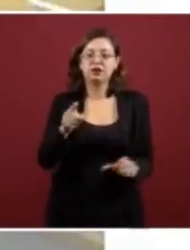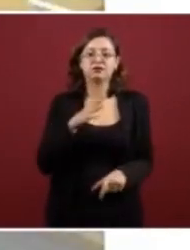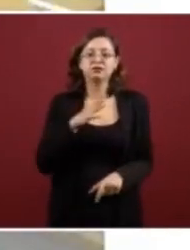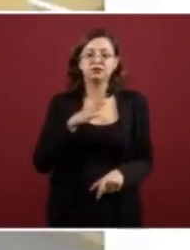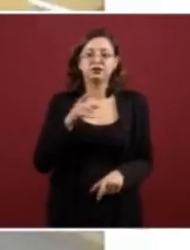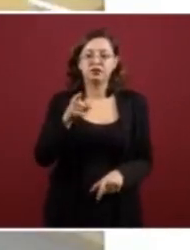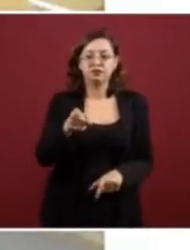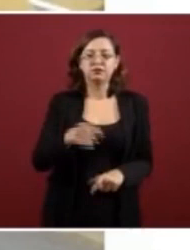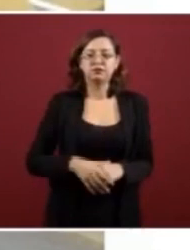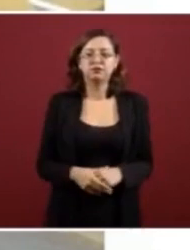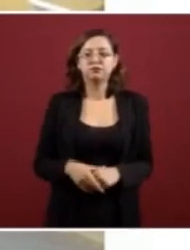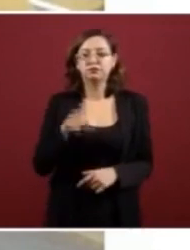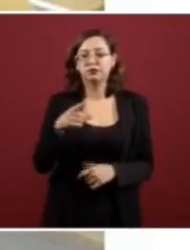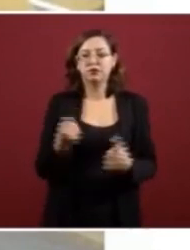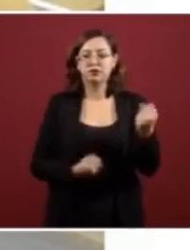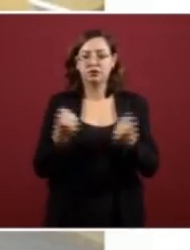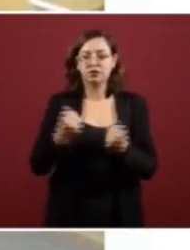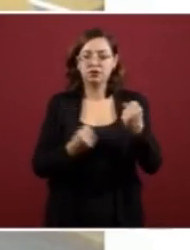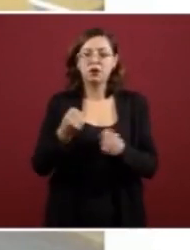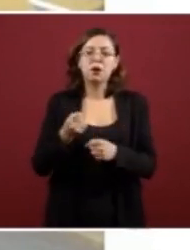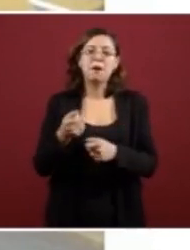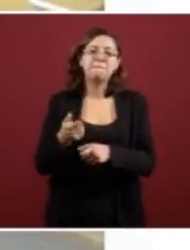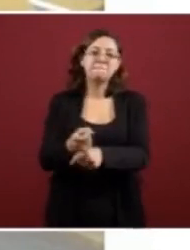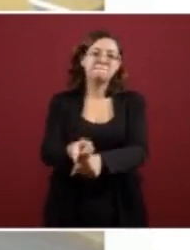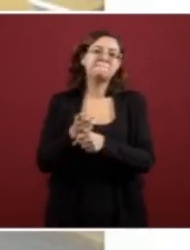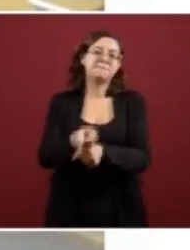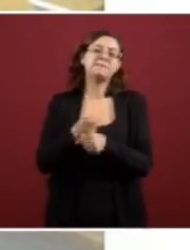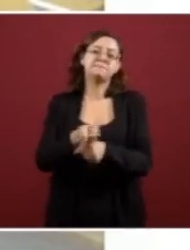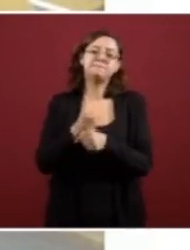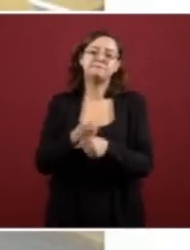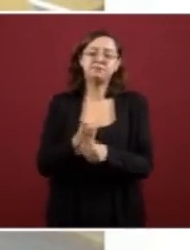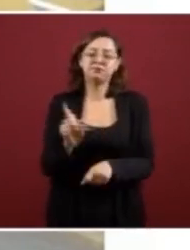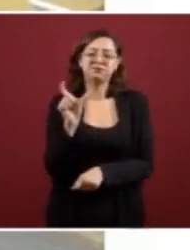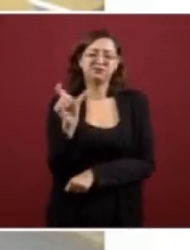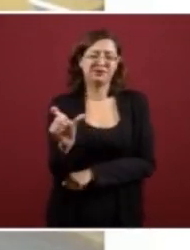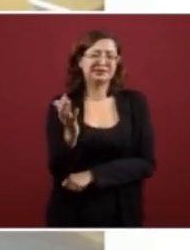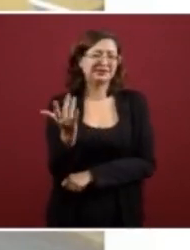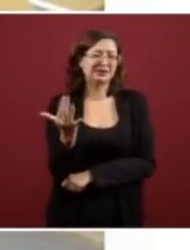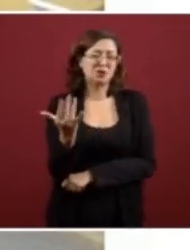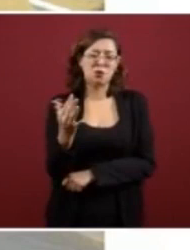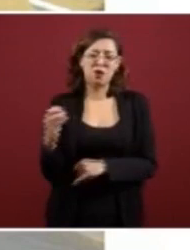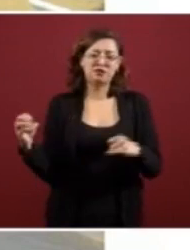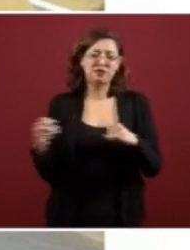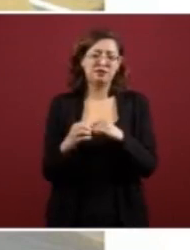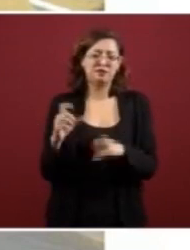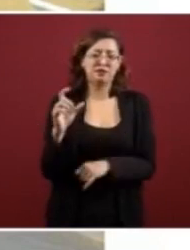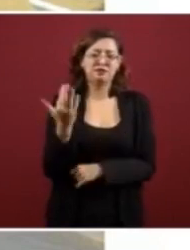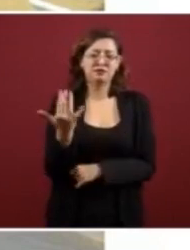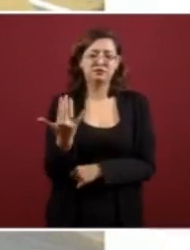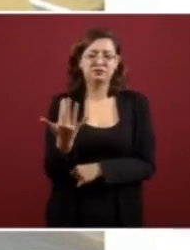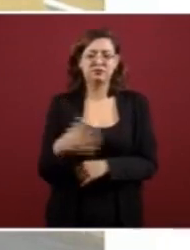agresión. Este es un vehículo donde trae una ametralladora calibre 50 aquí en la parte trasera.